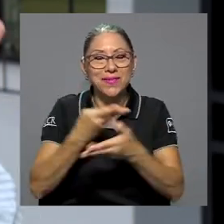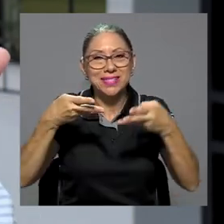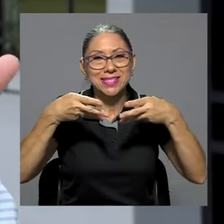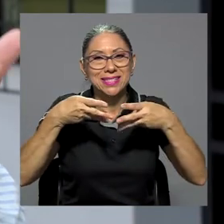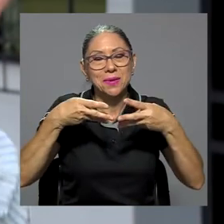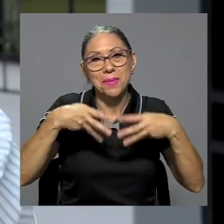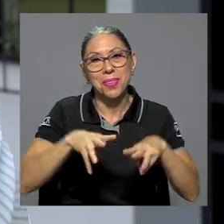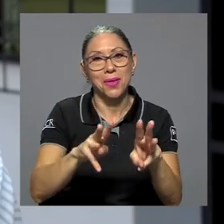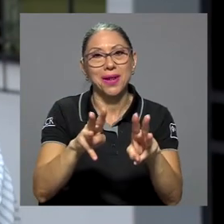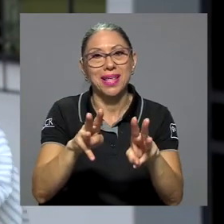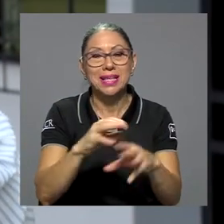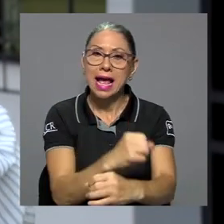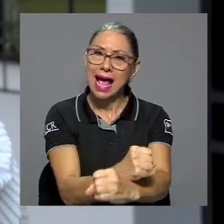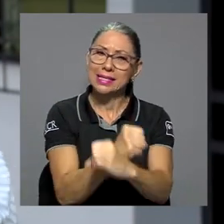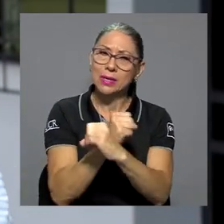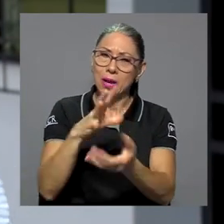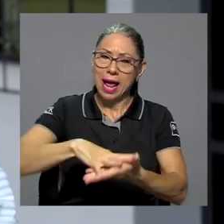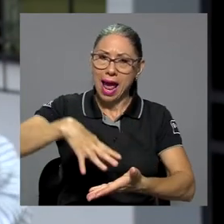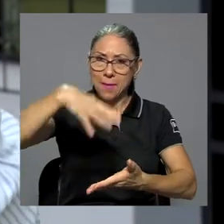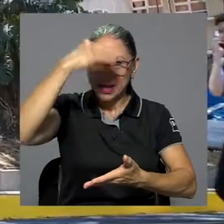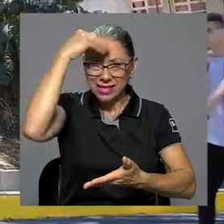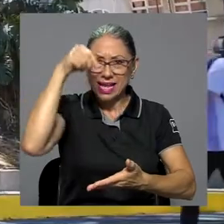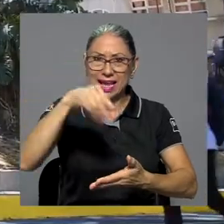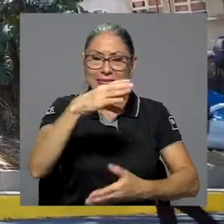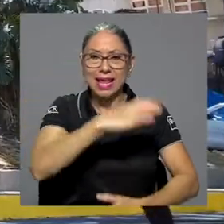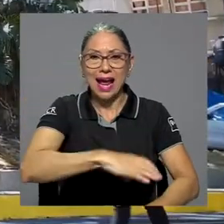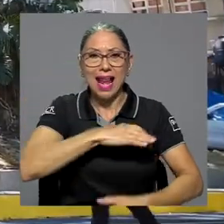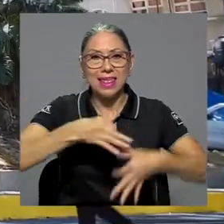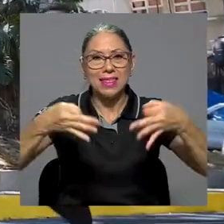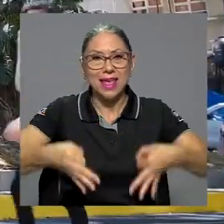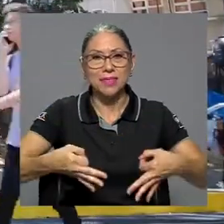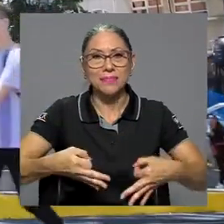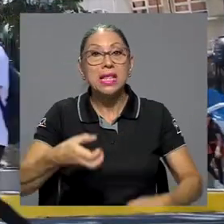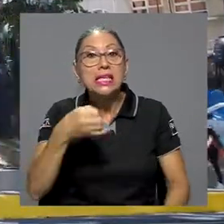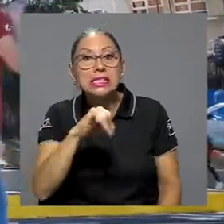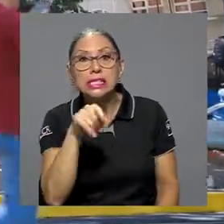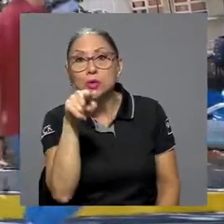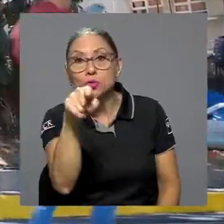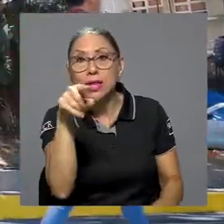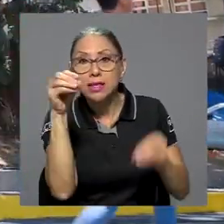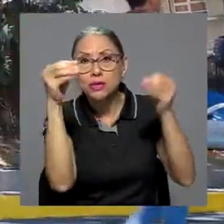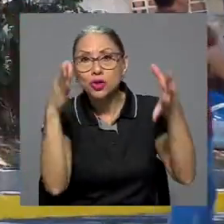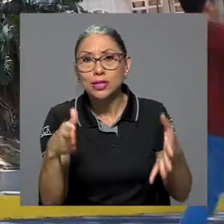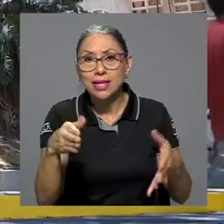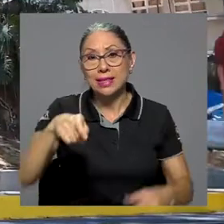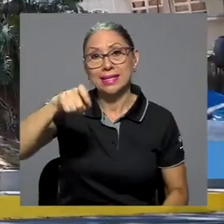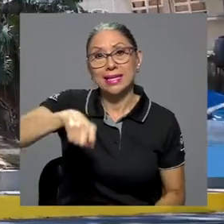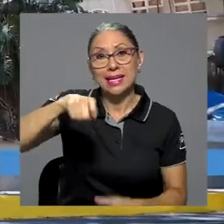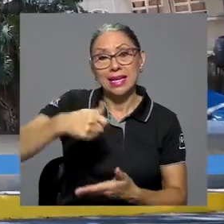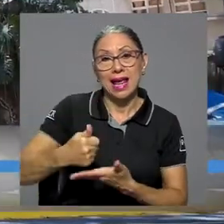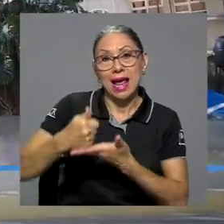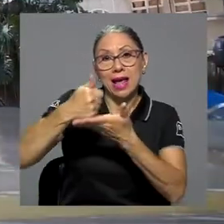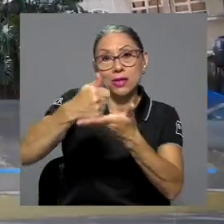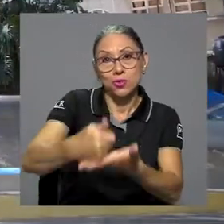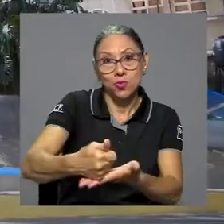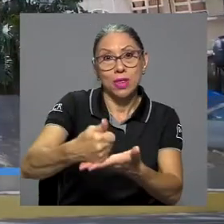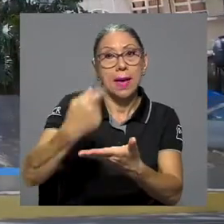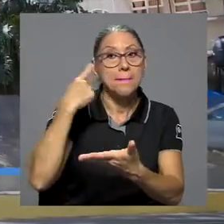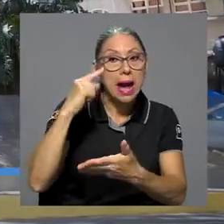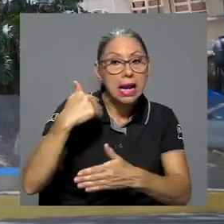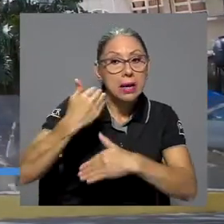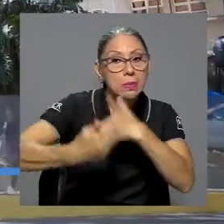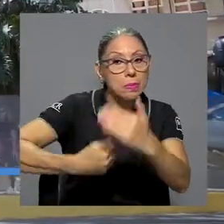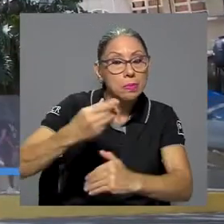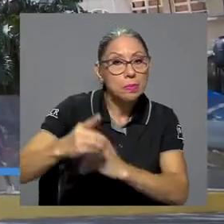metodologías para asegurar que el aprendizaje sea un aprendizaje de calidad. Si usted es docente y requiere de ayuda para